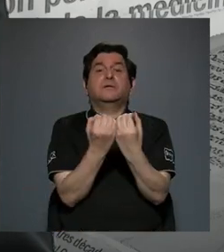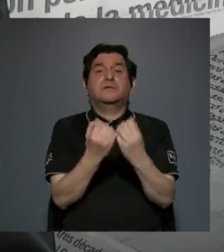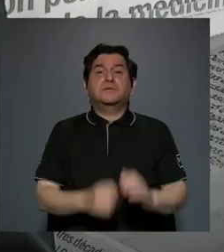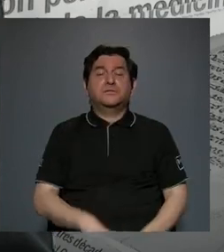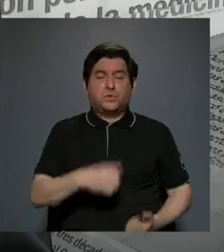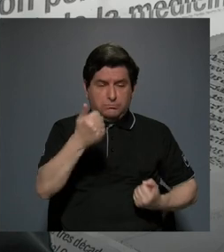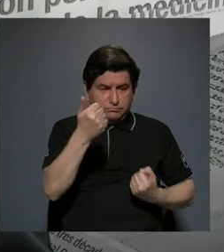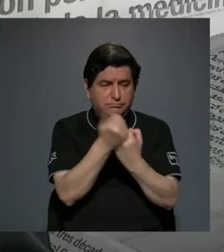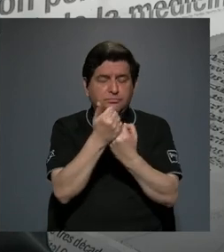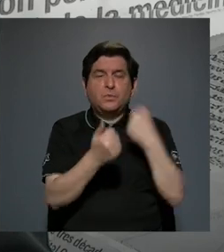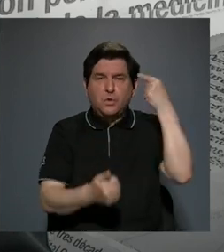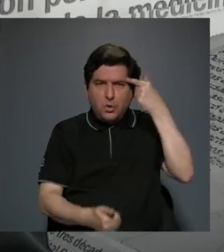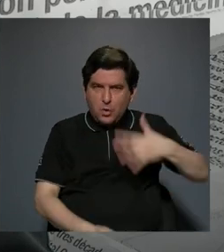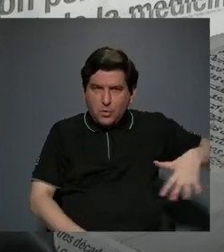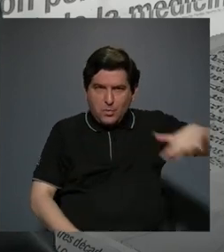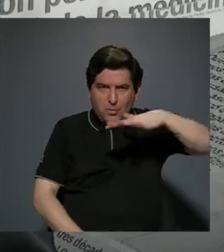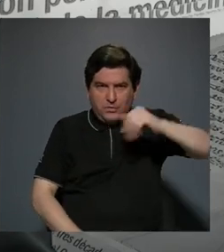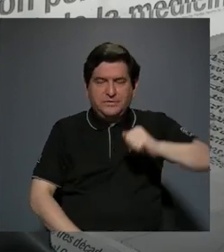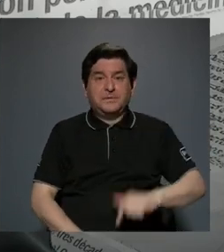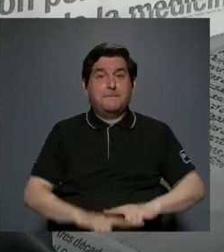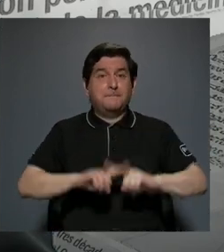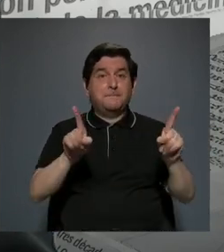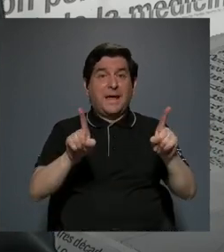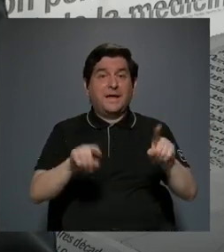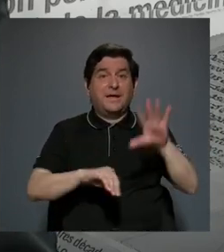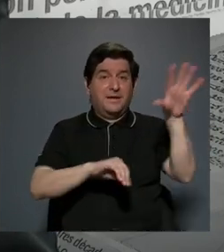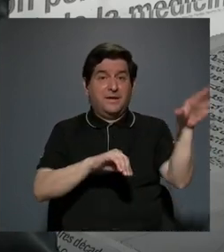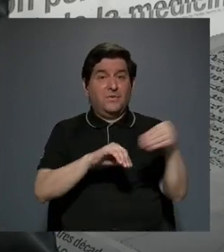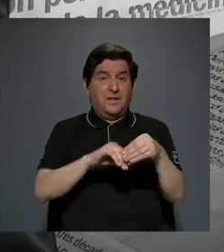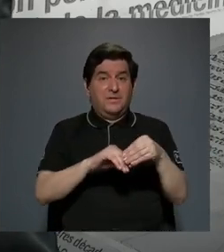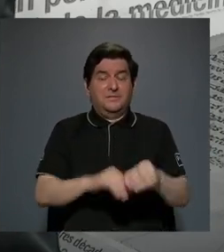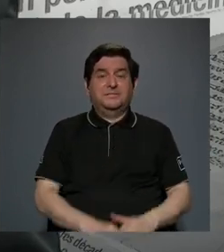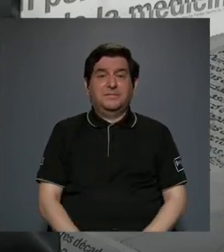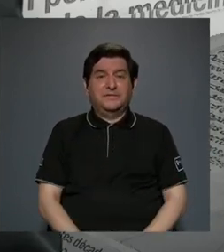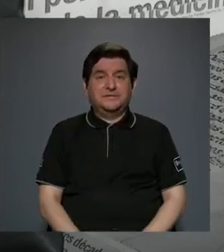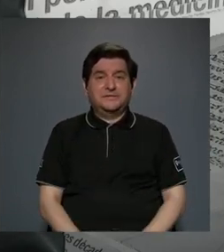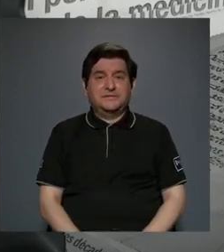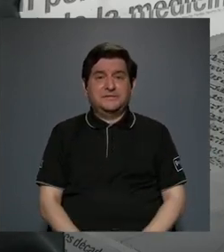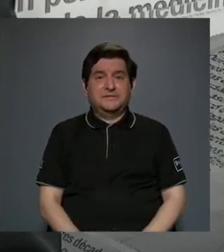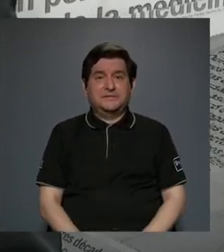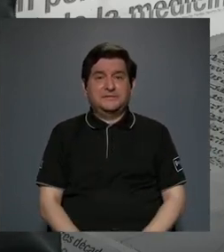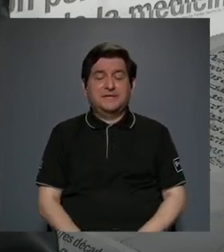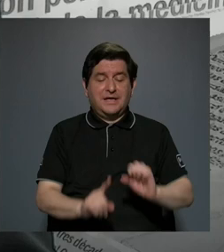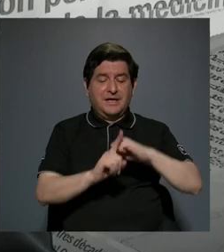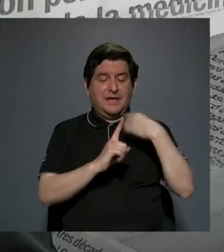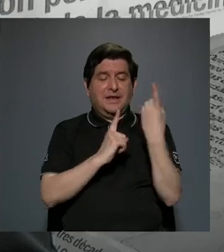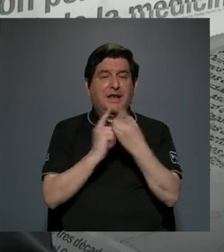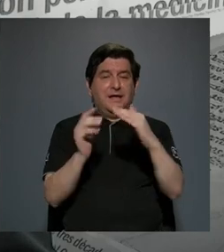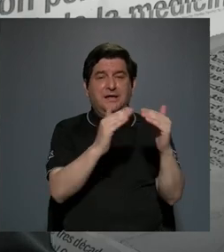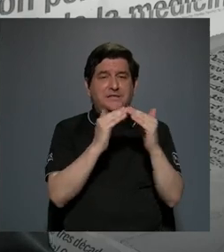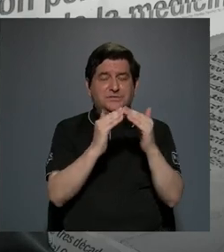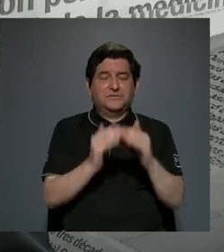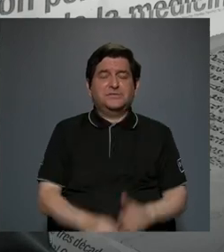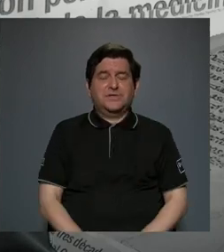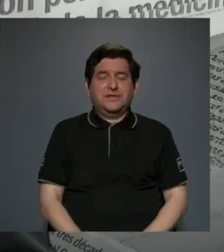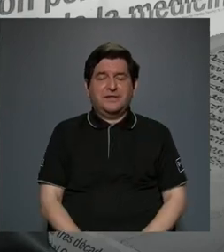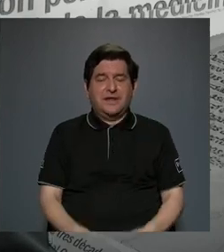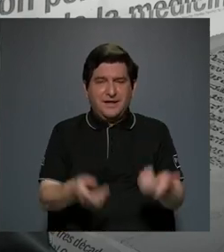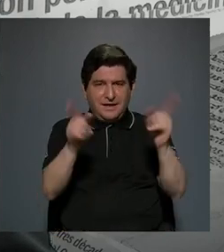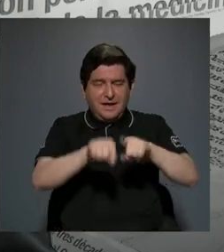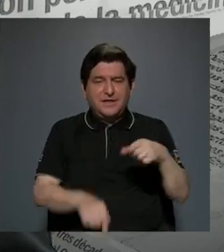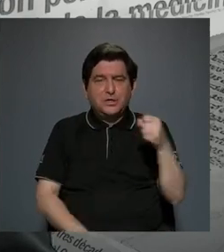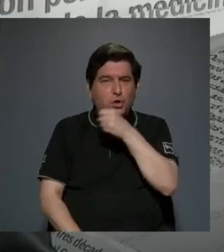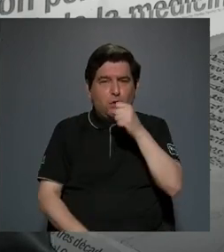apoyada por el estado pero que además está conformada por la sociedad civil me refiero al coro